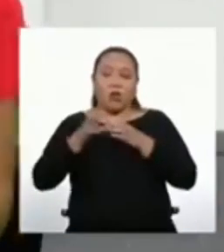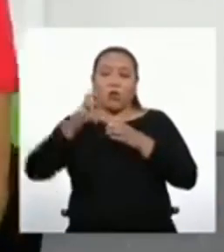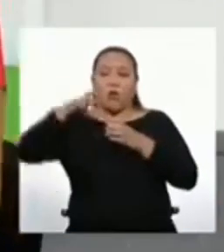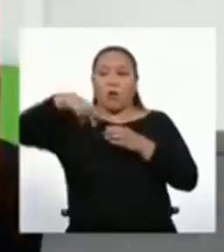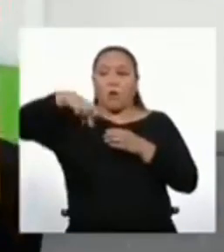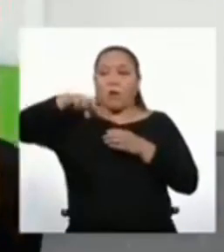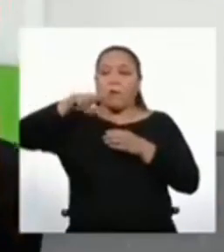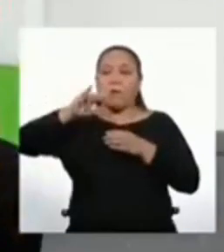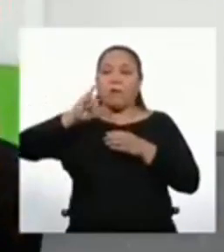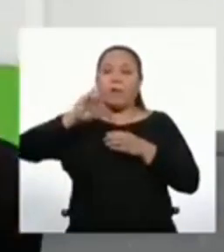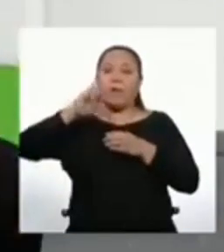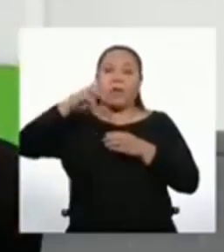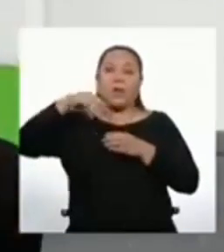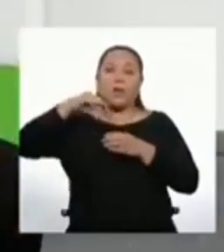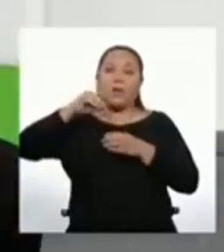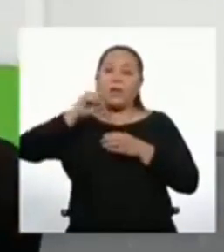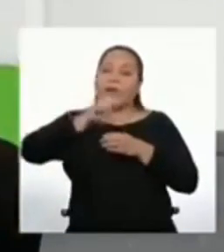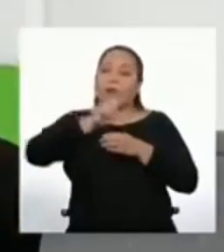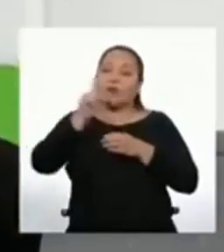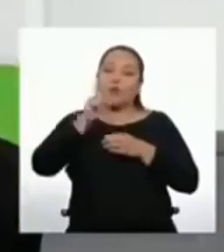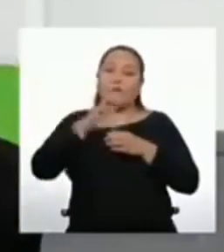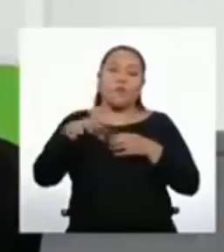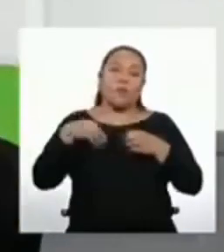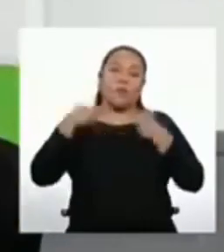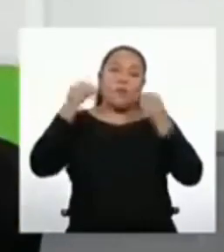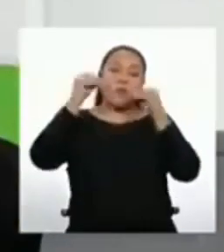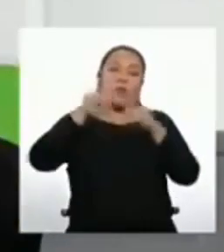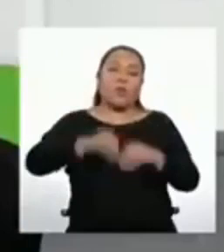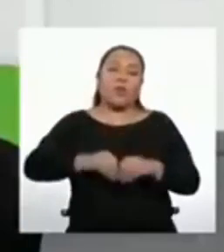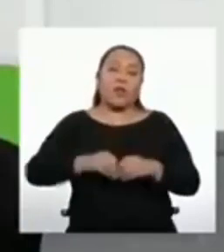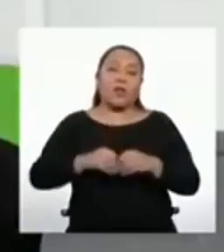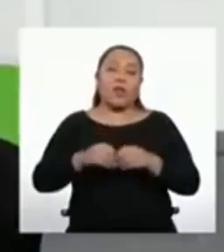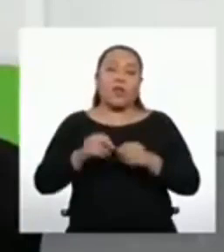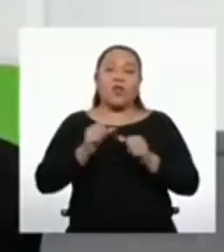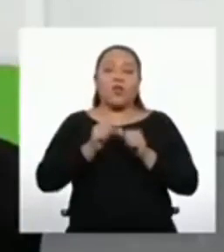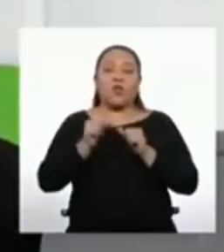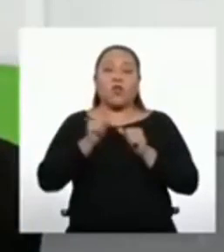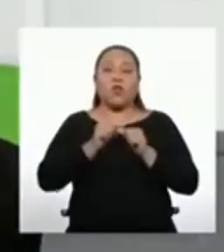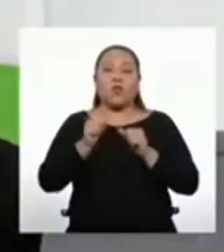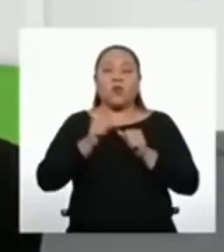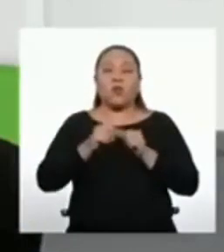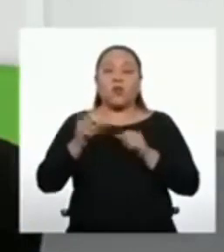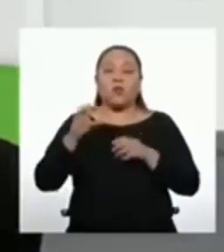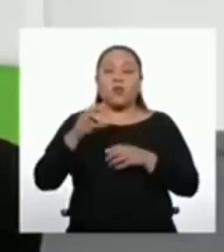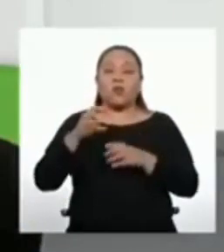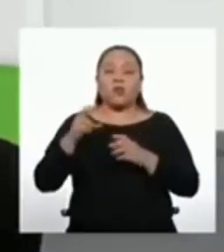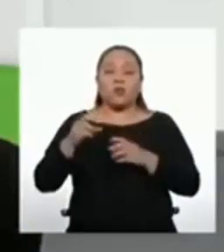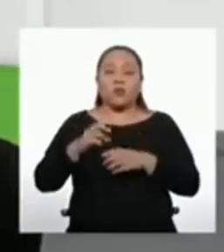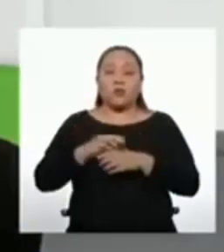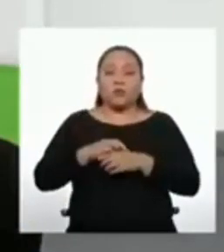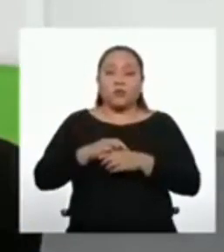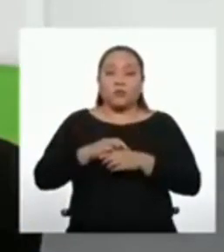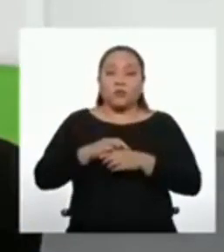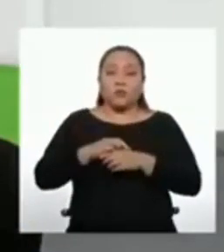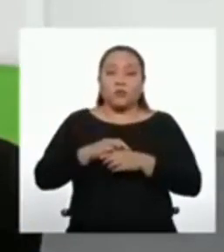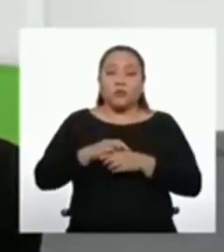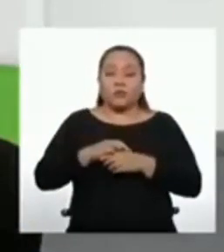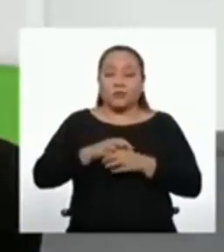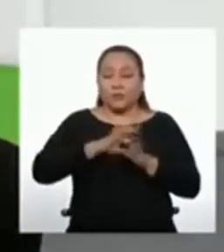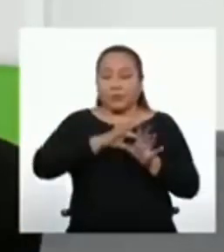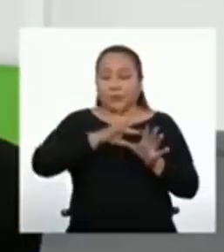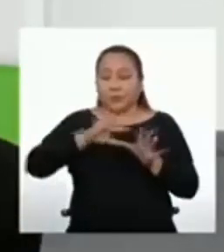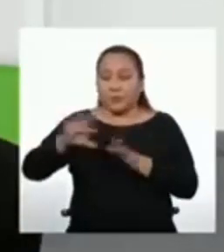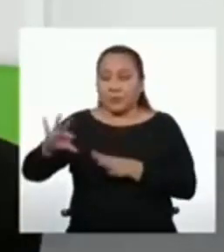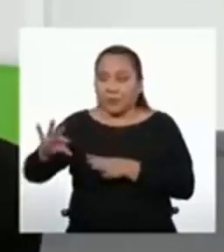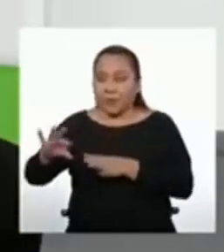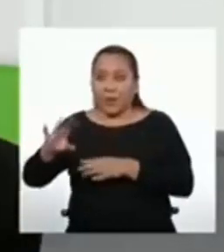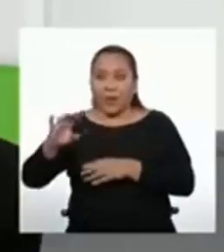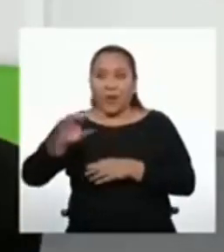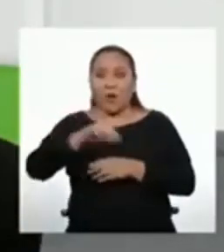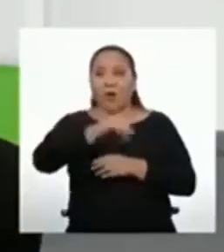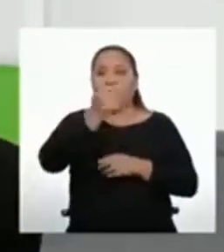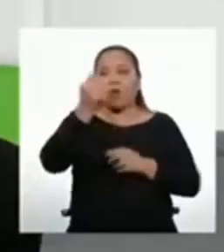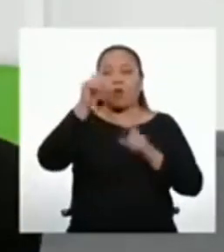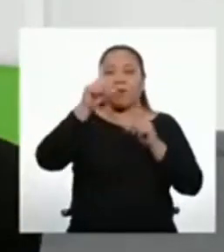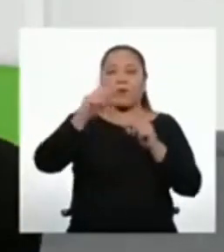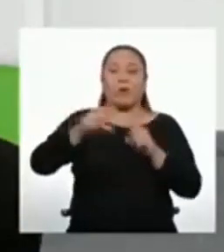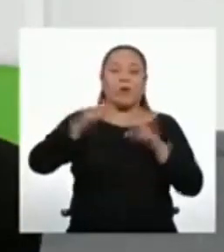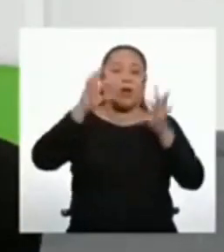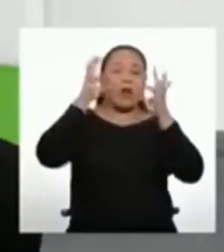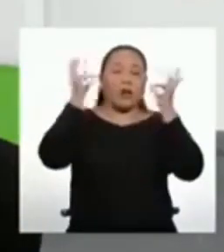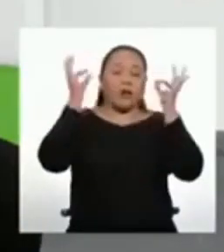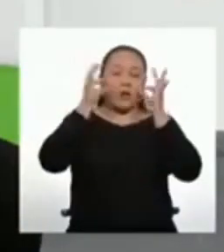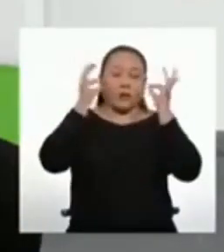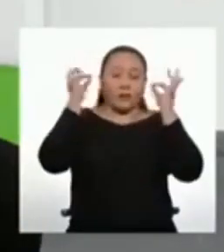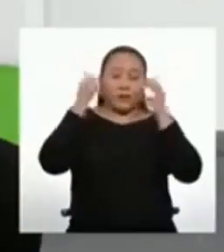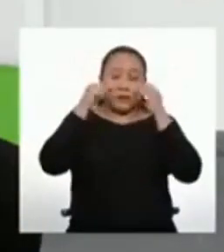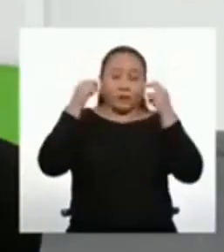Anotado, profesor. Gracias por consultar, Esther. Nuestra siguiente pregunta viene desde la ciudad de Iquitos,